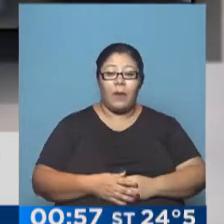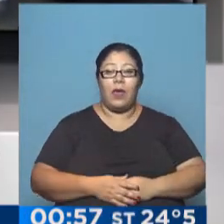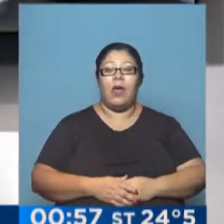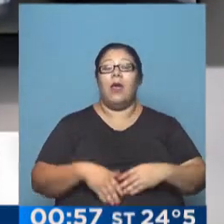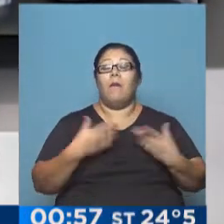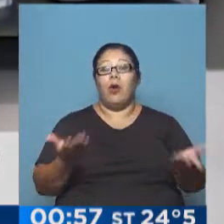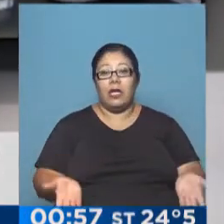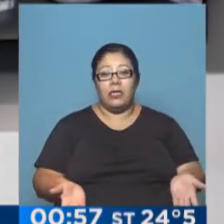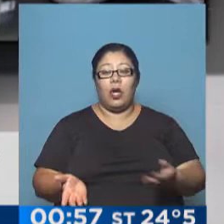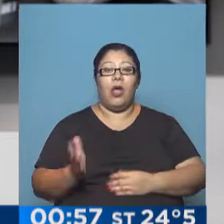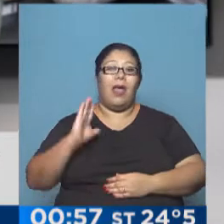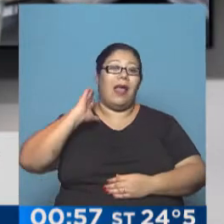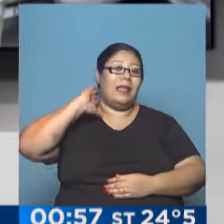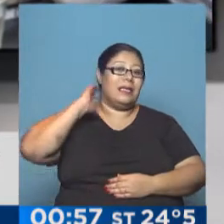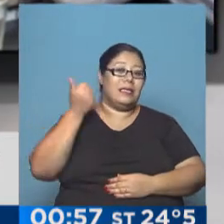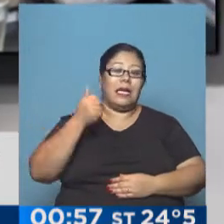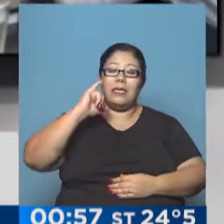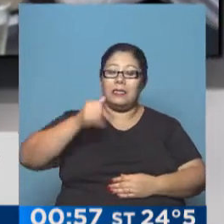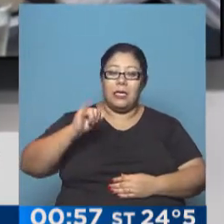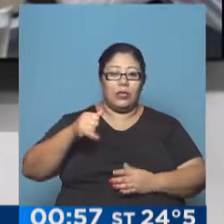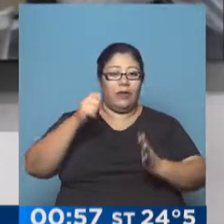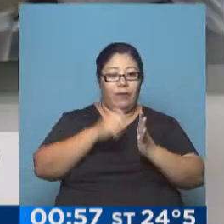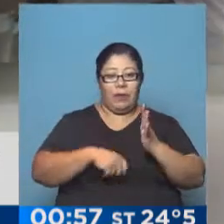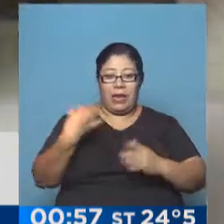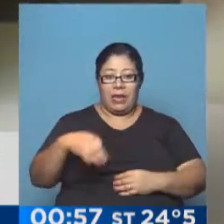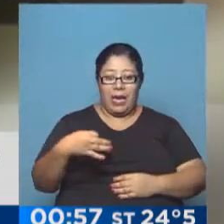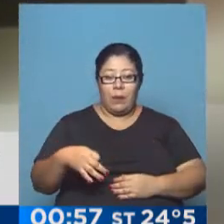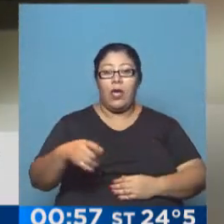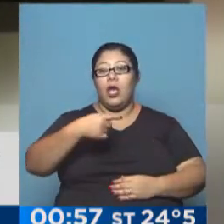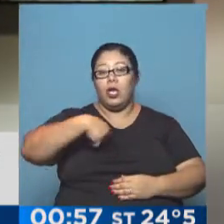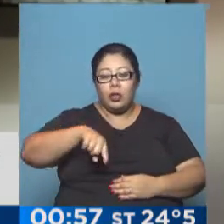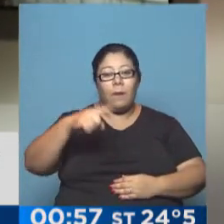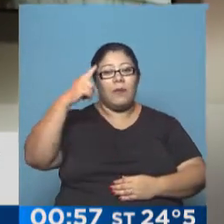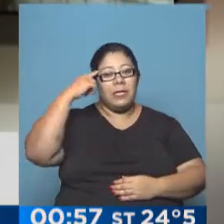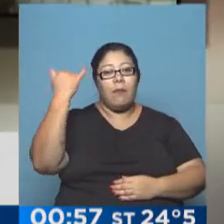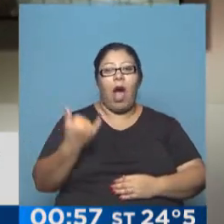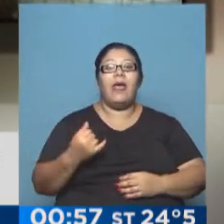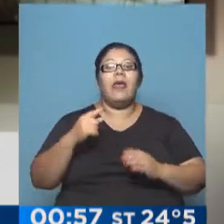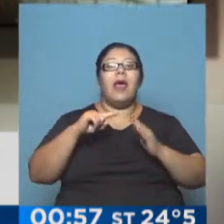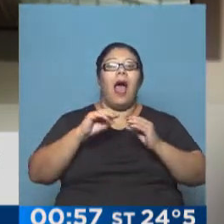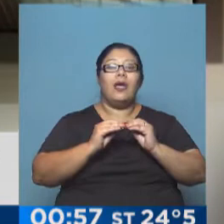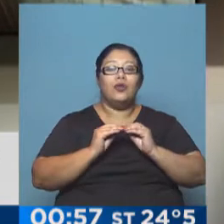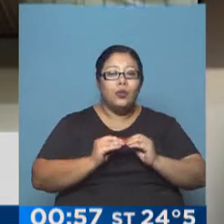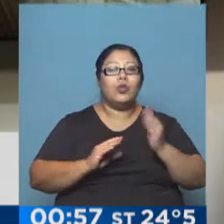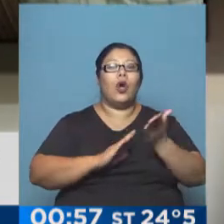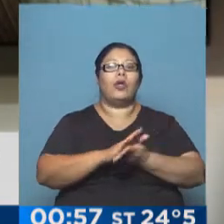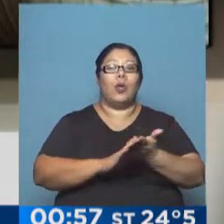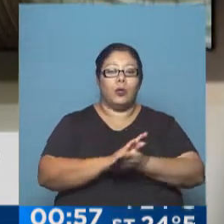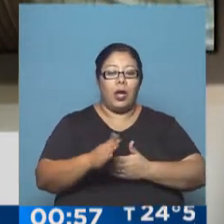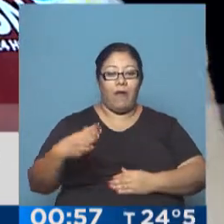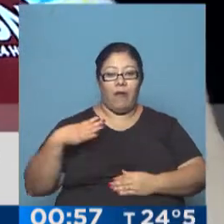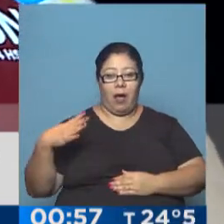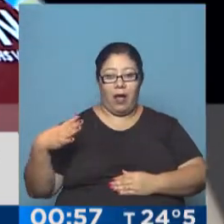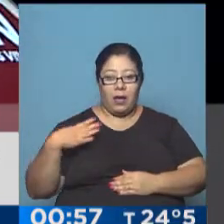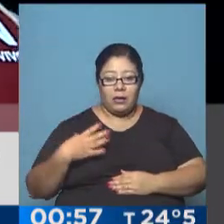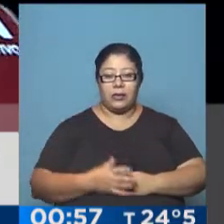se tenía que firmar. Nosotros creemos que todavía hay cosas por resolver. Hay conflictos desatados por